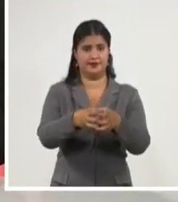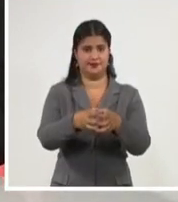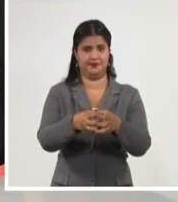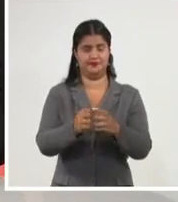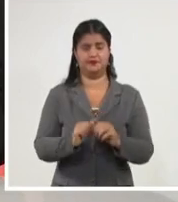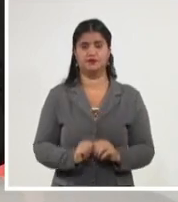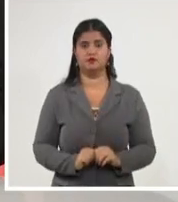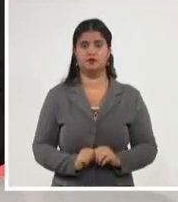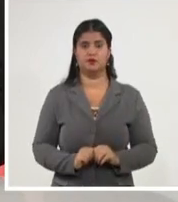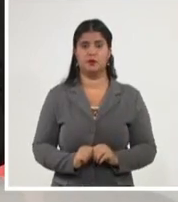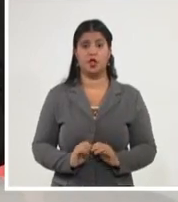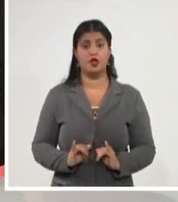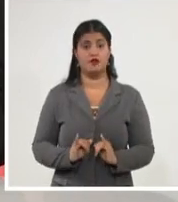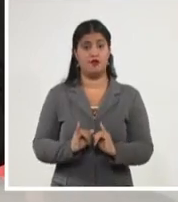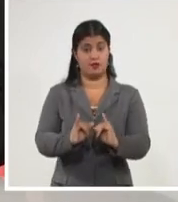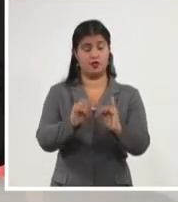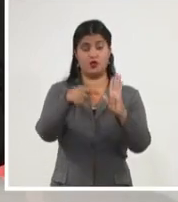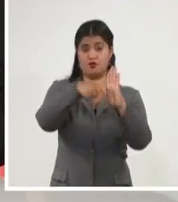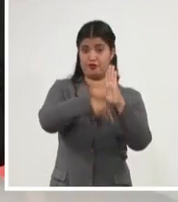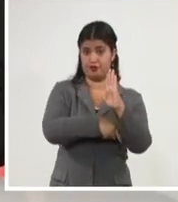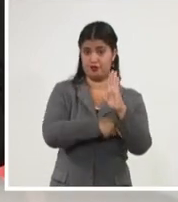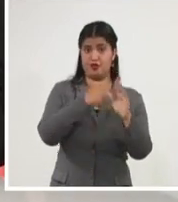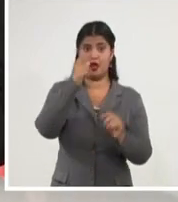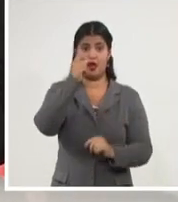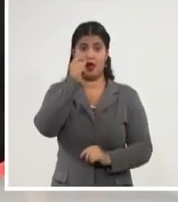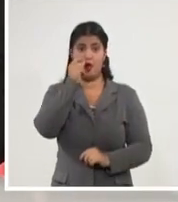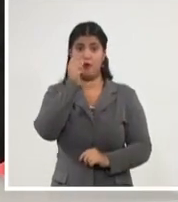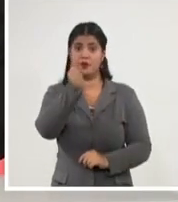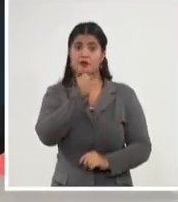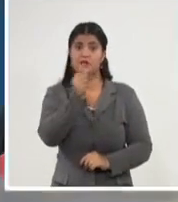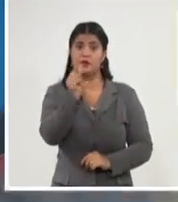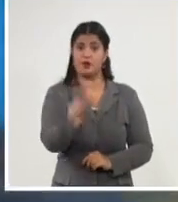Con el veloz derecho, Pinero, conversó el colega Guillermo Rodríguez.